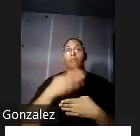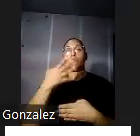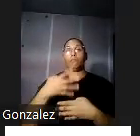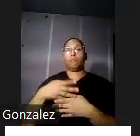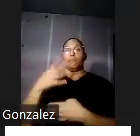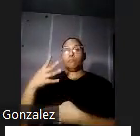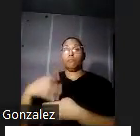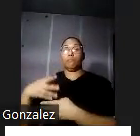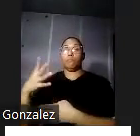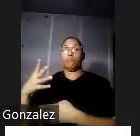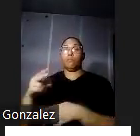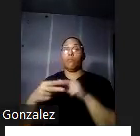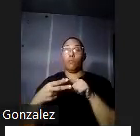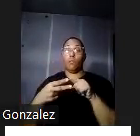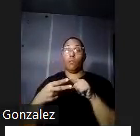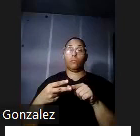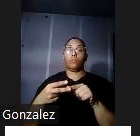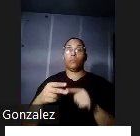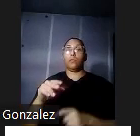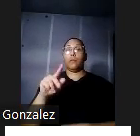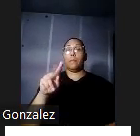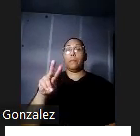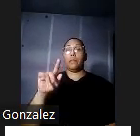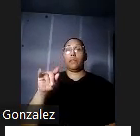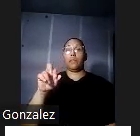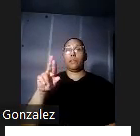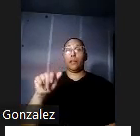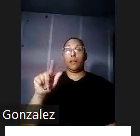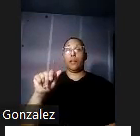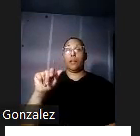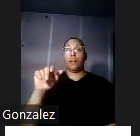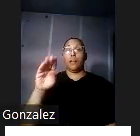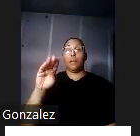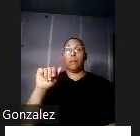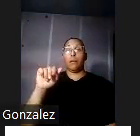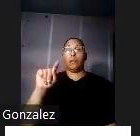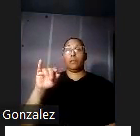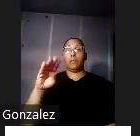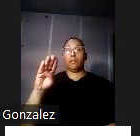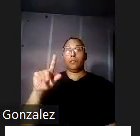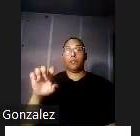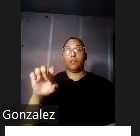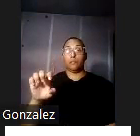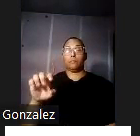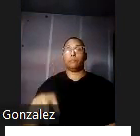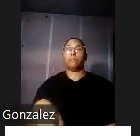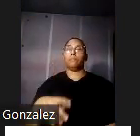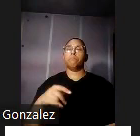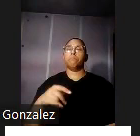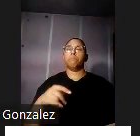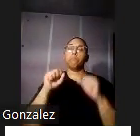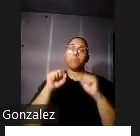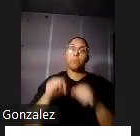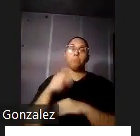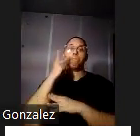con montantes con vitral abatible hacia el oeste de la casa se puede ver el deterioro en algunas partes